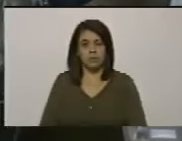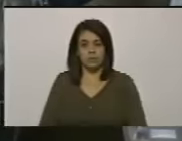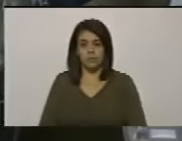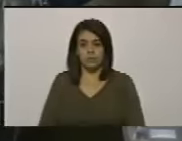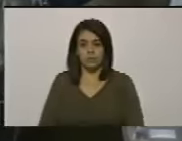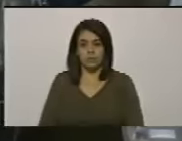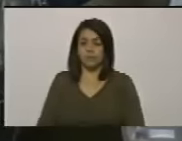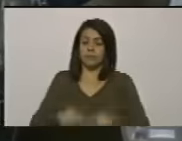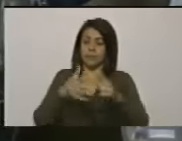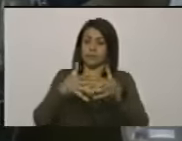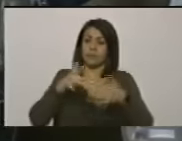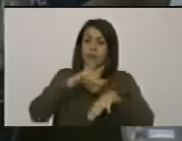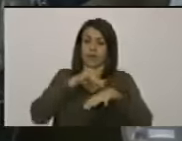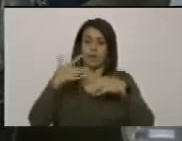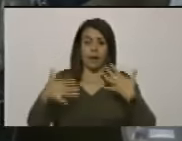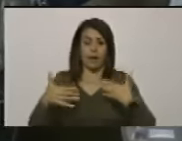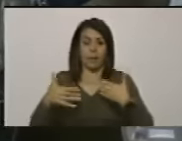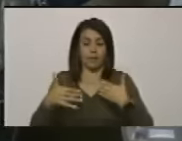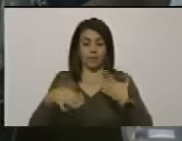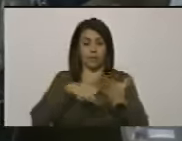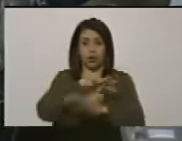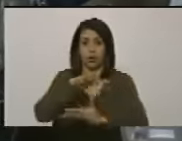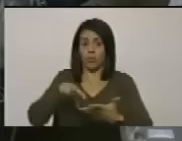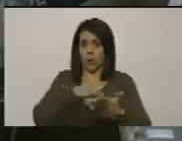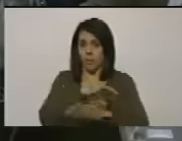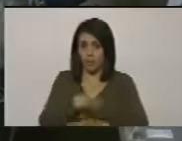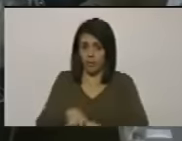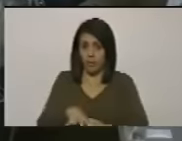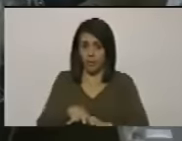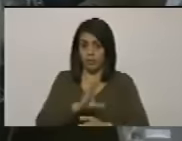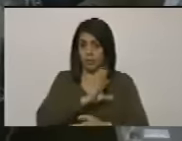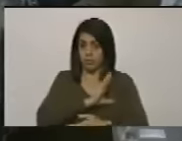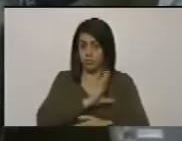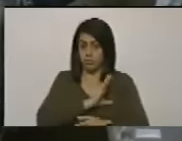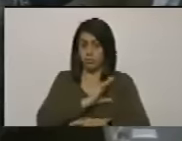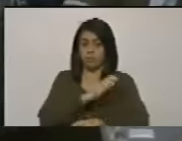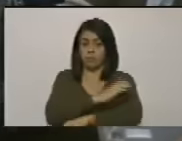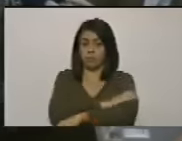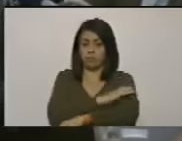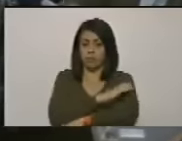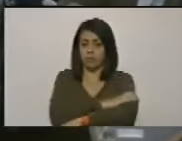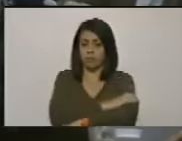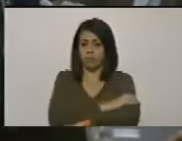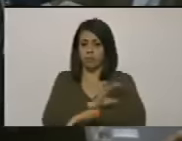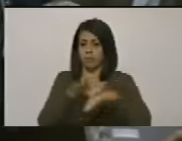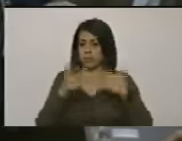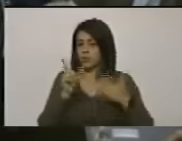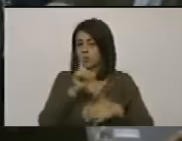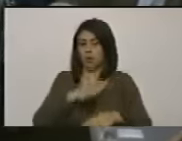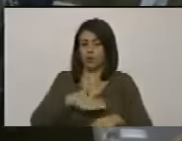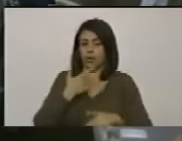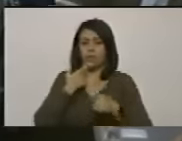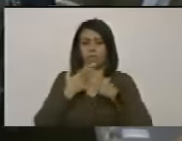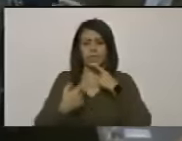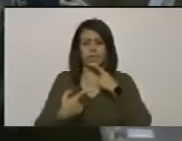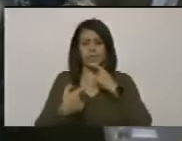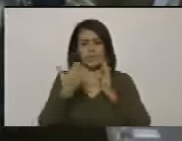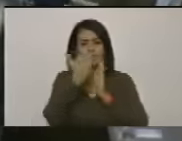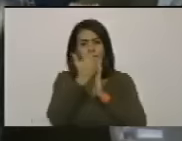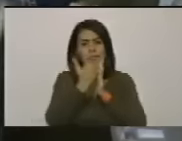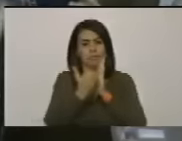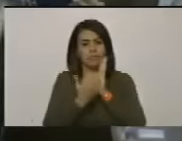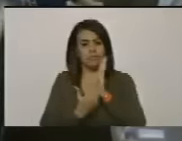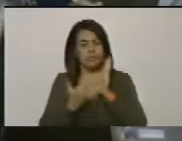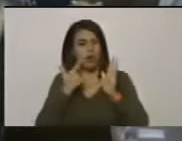y el grave drama de esa autoclasificada oposición es que no puede definir sus agendas